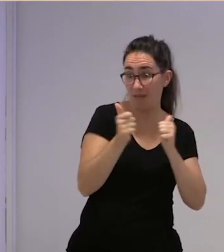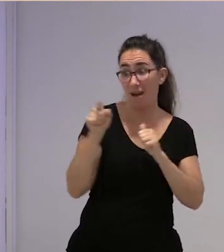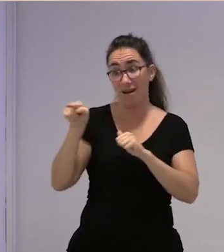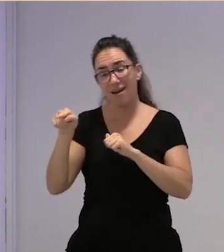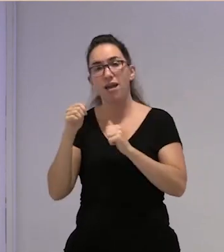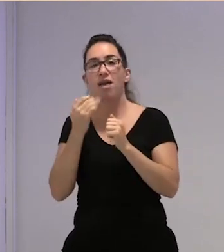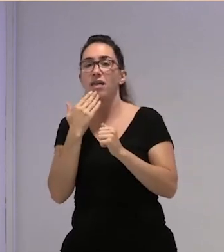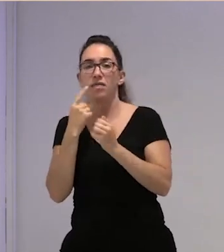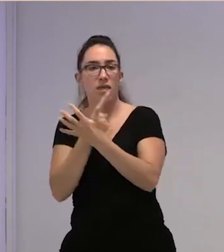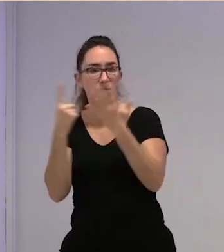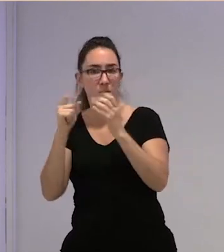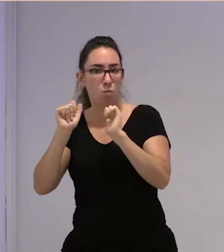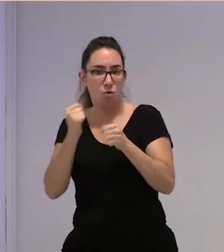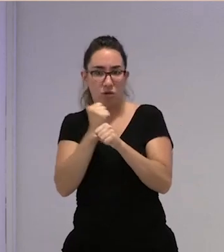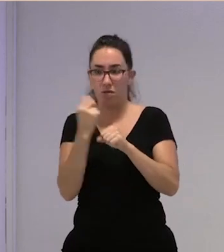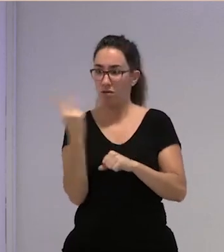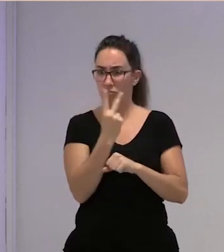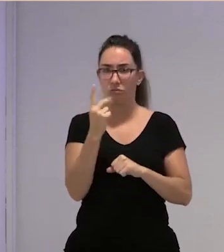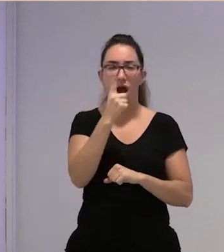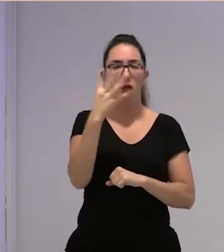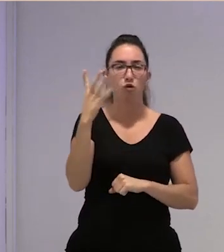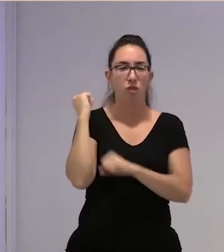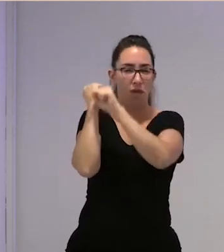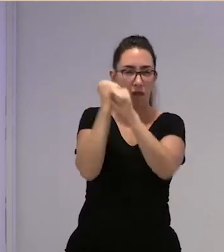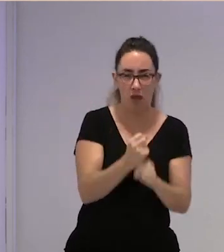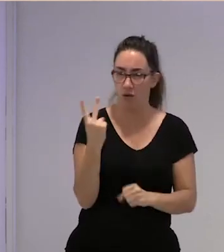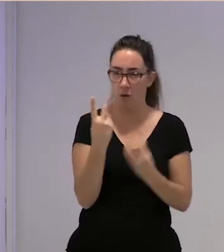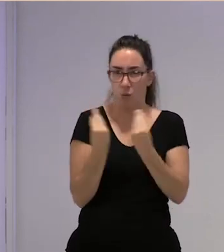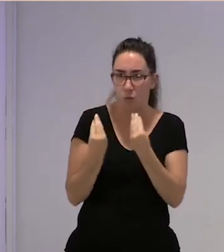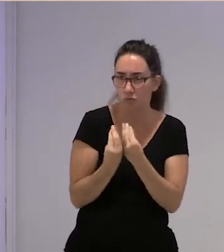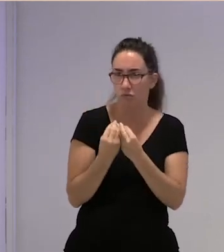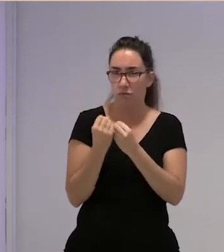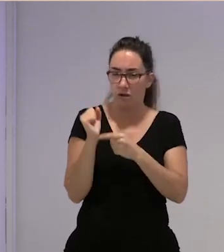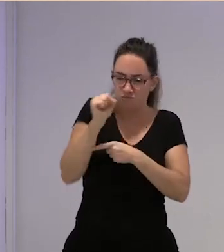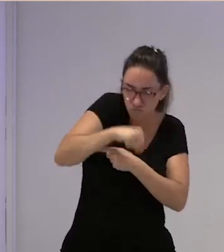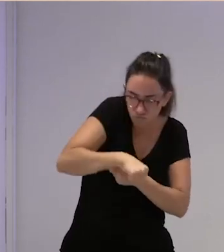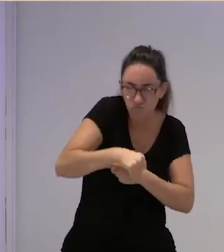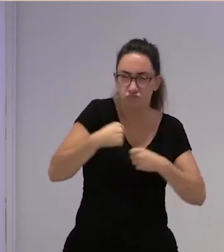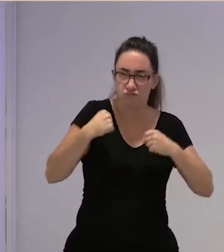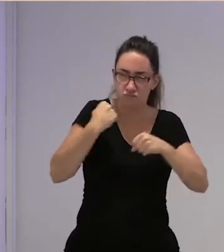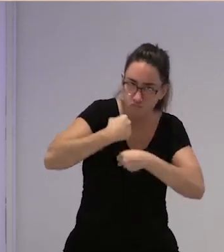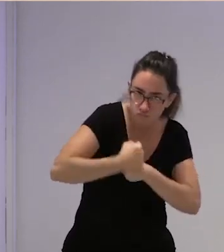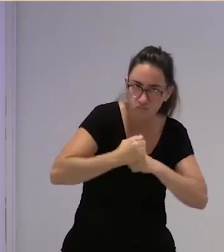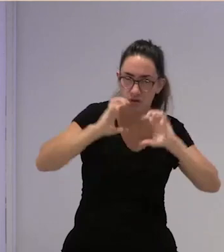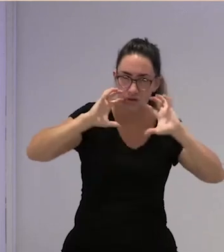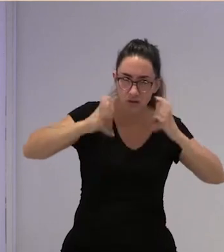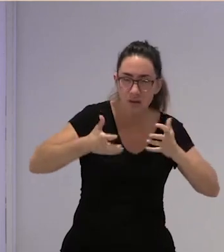años compartiendo trabajo, jornada, doblando el lomo, pero también compartiendo inquietudes, incluso